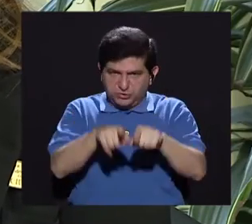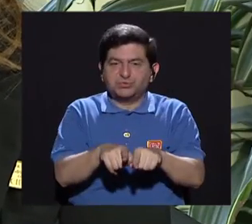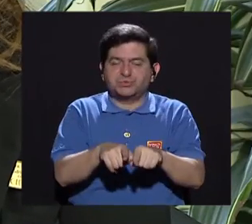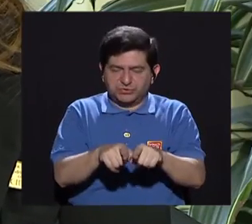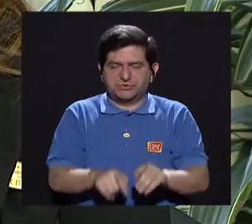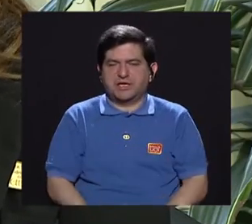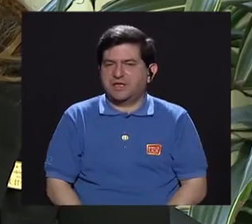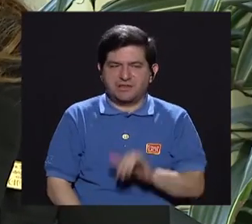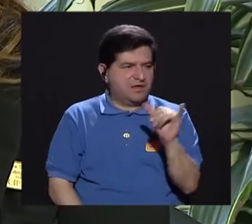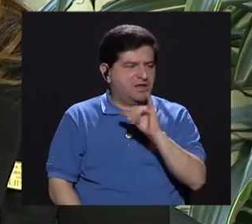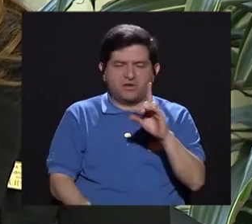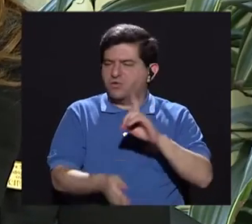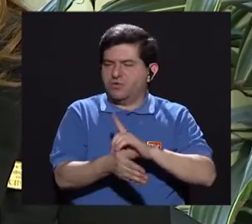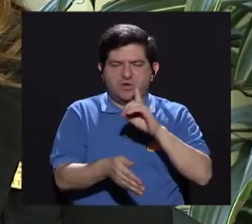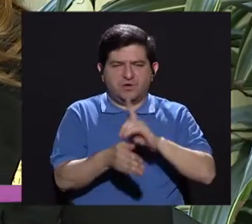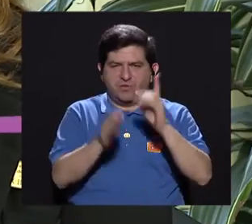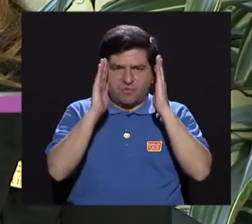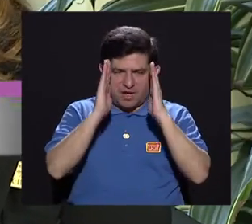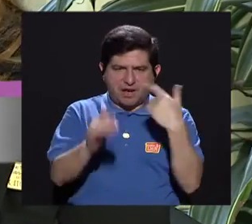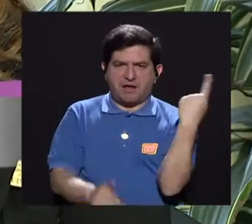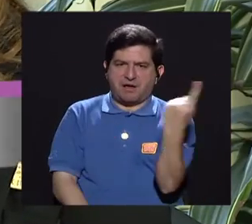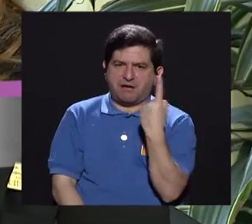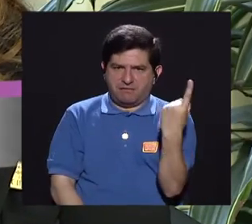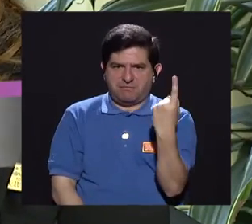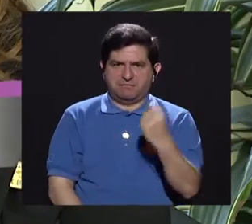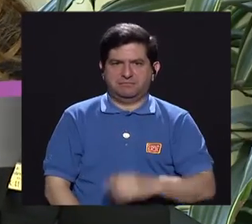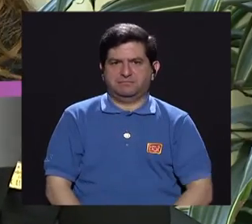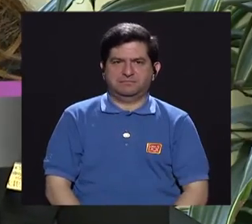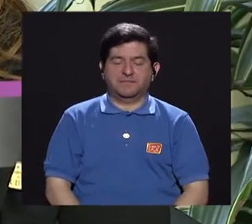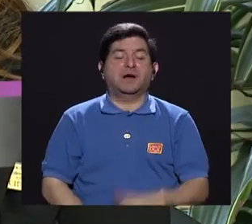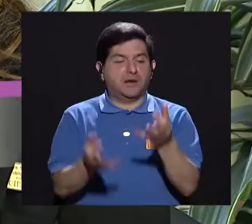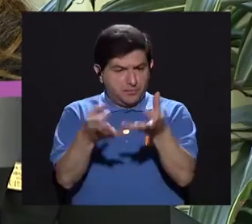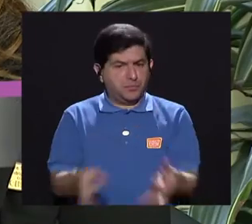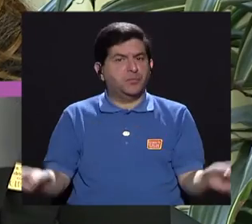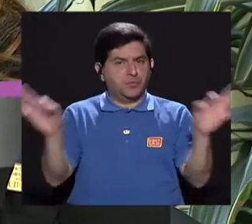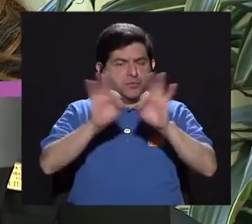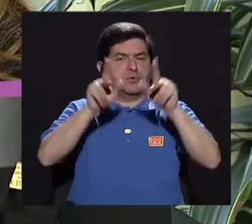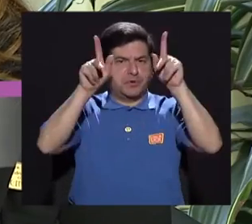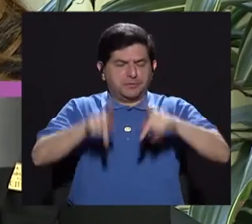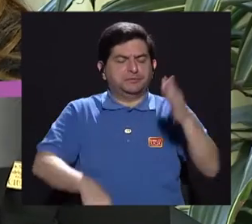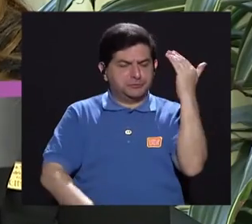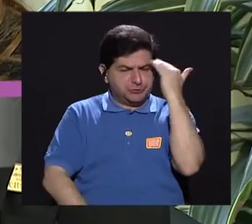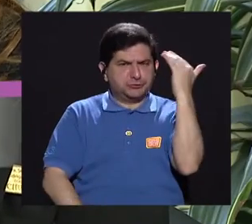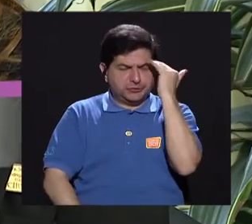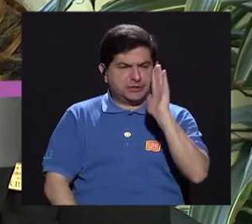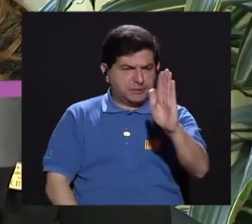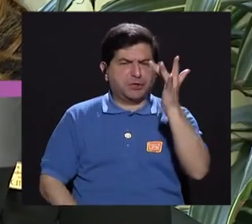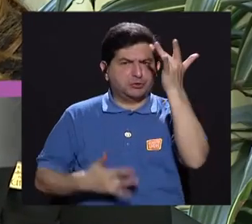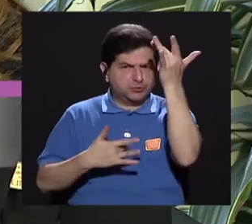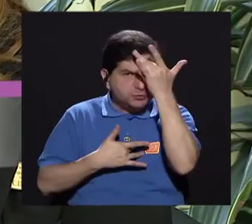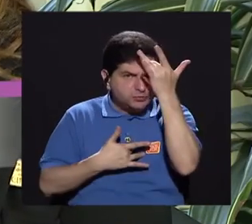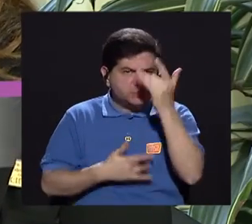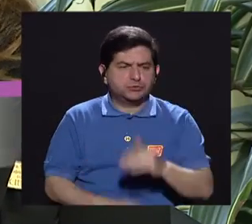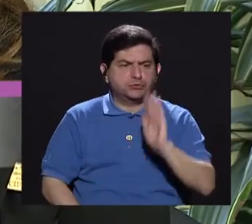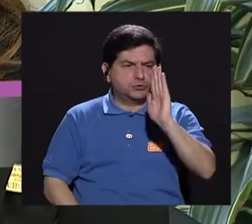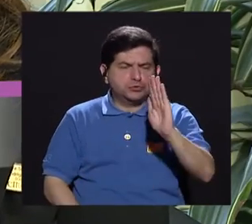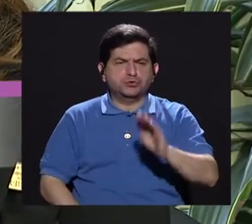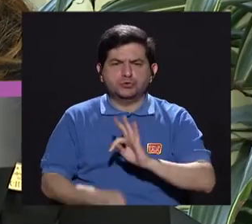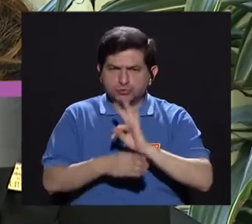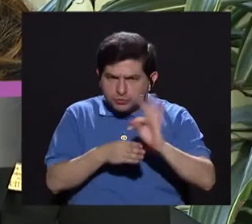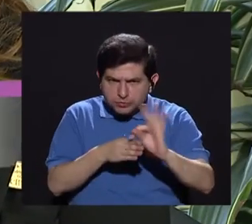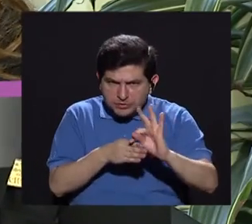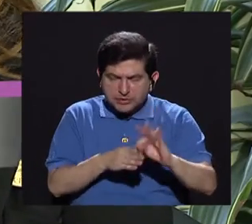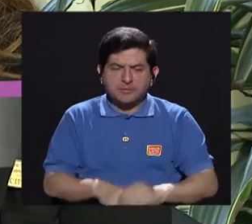suceder. O sea, no es el mismo médico el que atiende siempre, ¿verdad? Entonces sí es importante que el paciente esté consciente de su enfermedad, de su